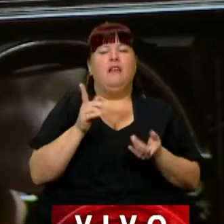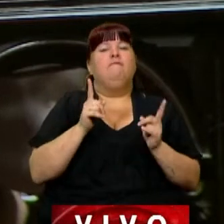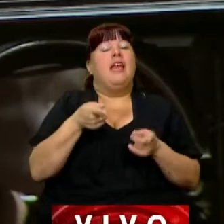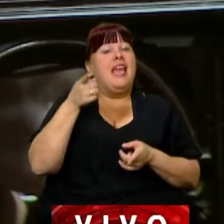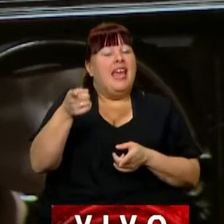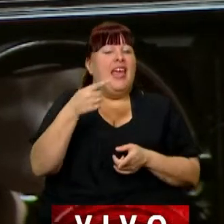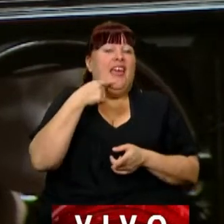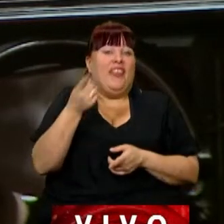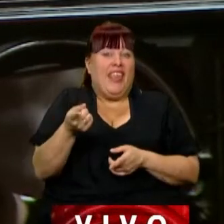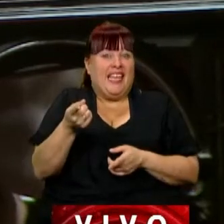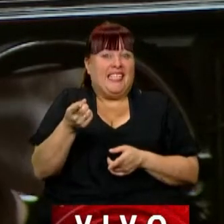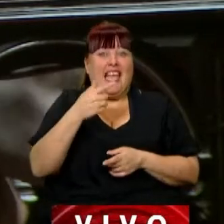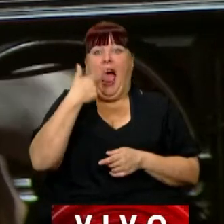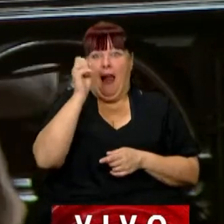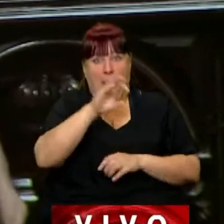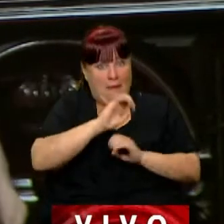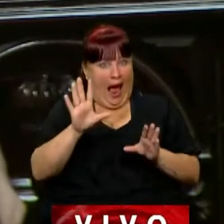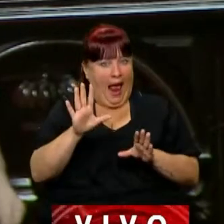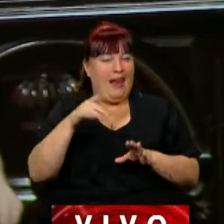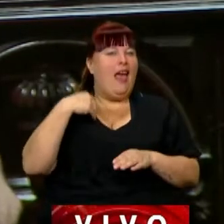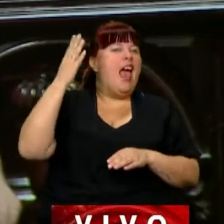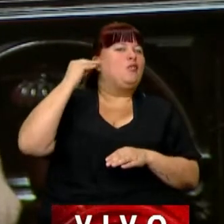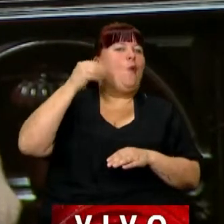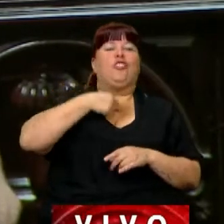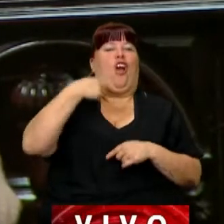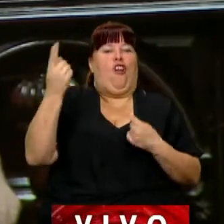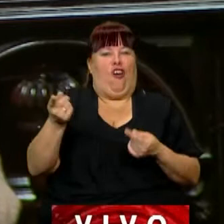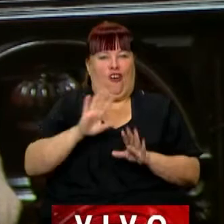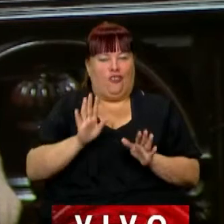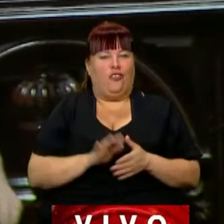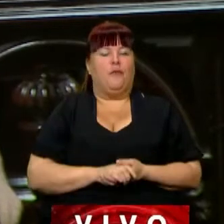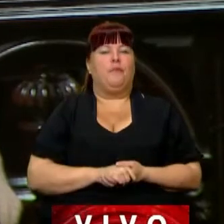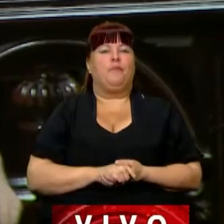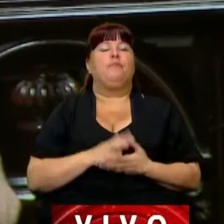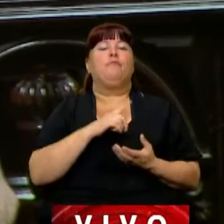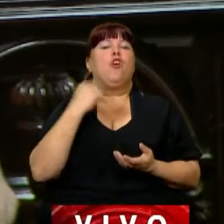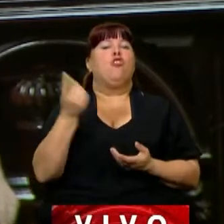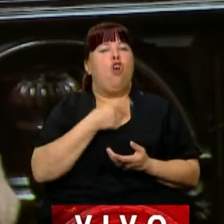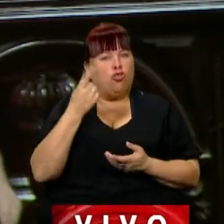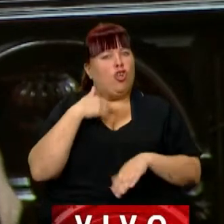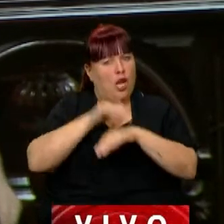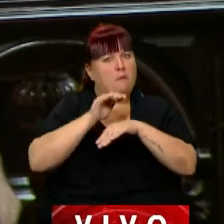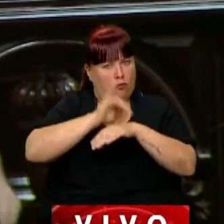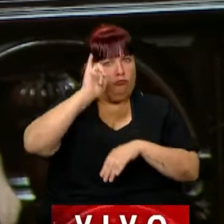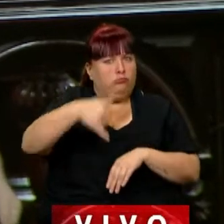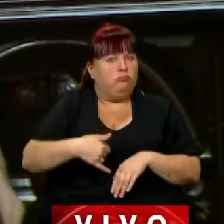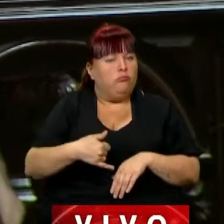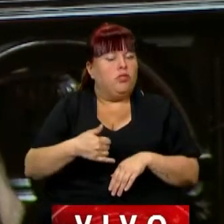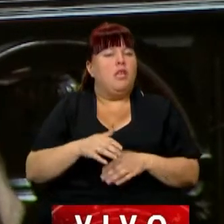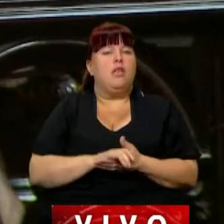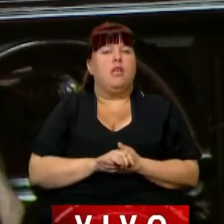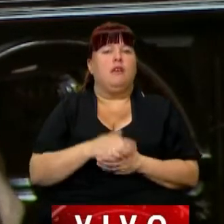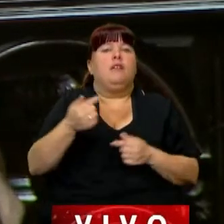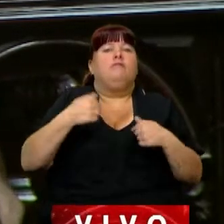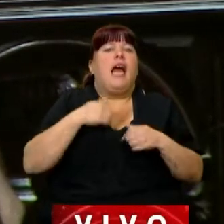dice lo que no debe, escucha lo que no quiere. Y nosotros nos hacemos cargo de